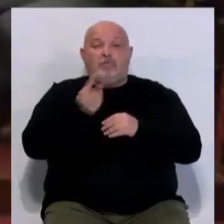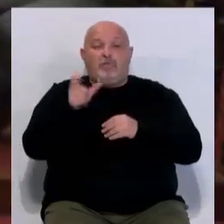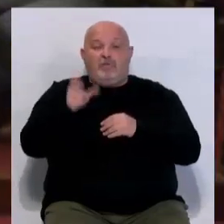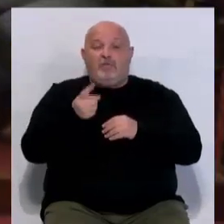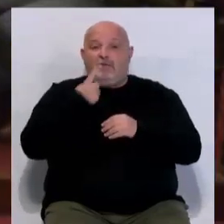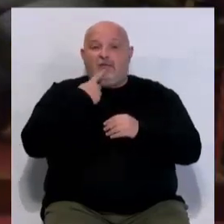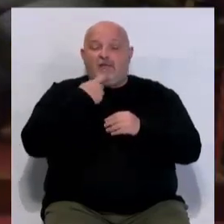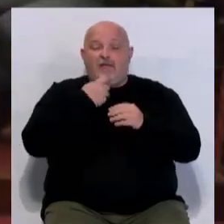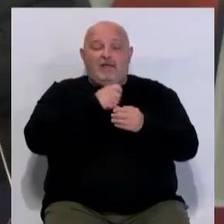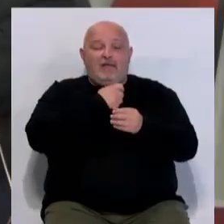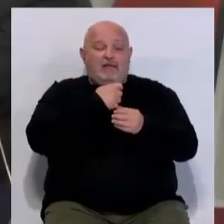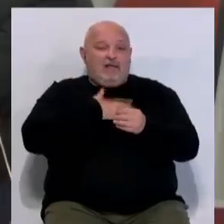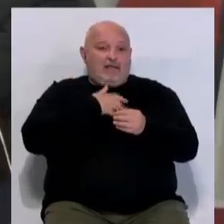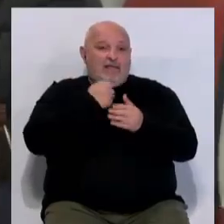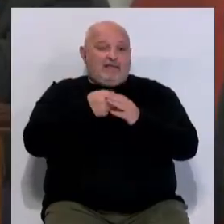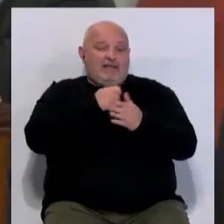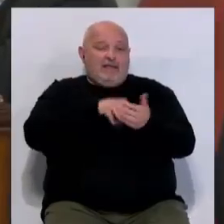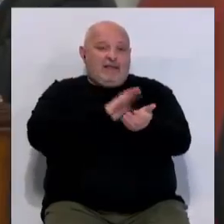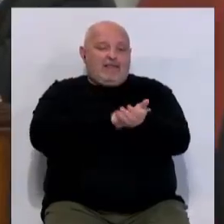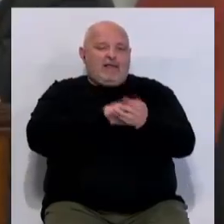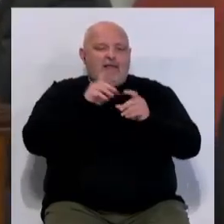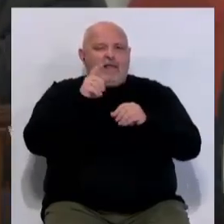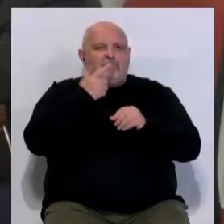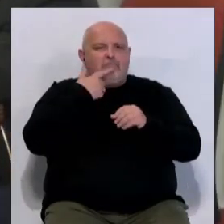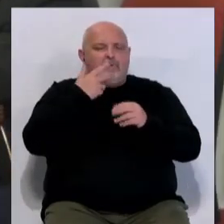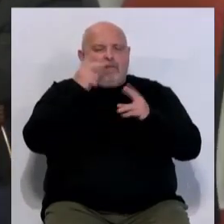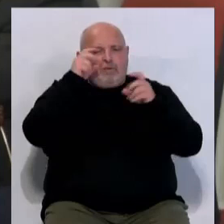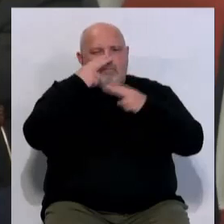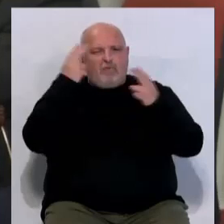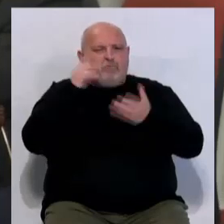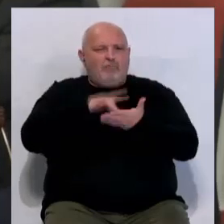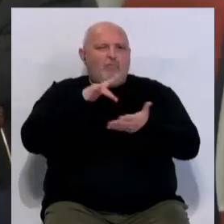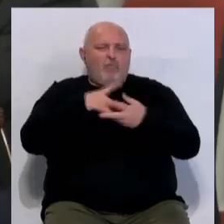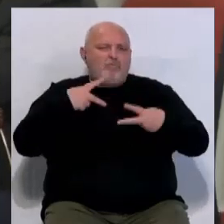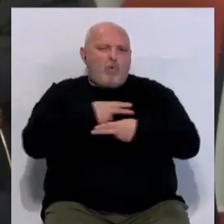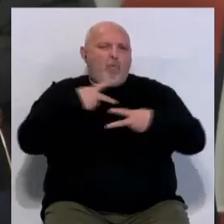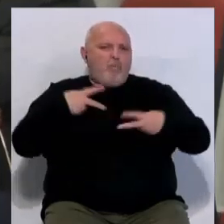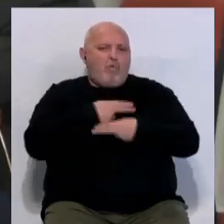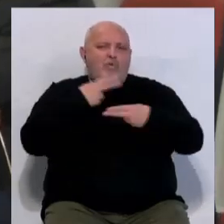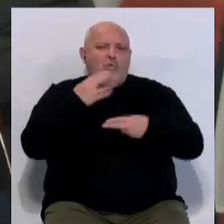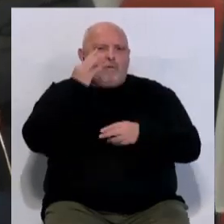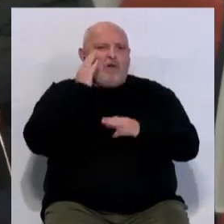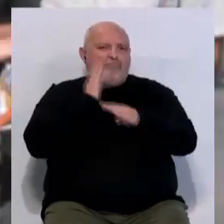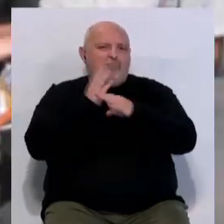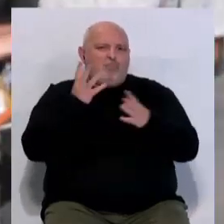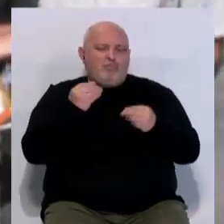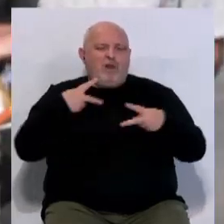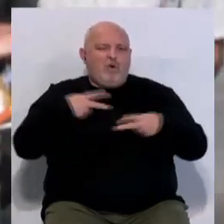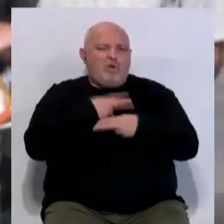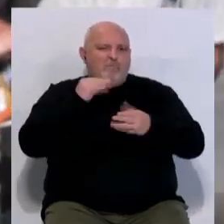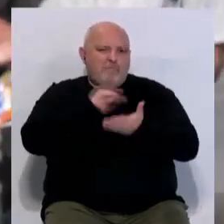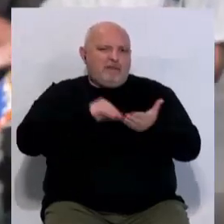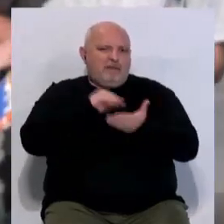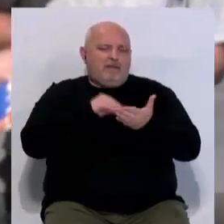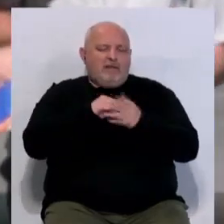adelante, Izquierda Gaditana, David de la Cruz, la educación pública sufre constantes recortes y deshumanización. De recorte constante